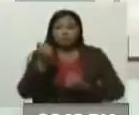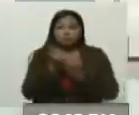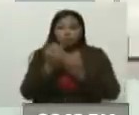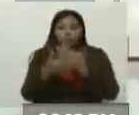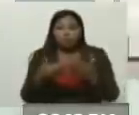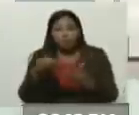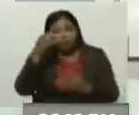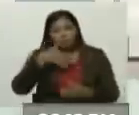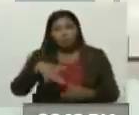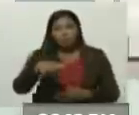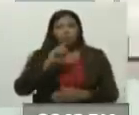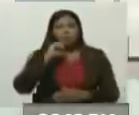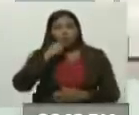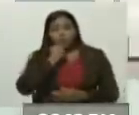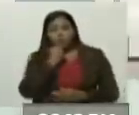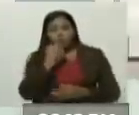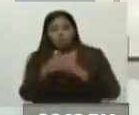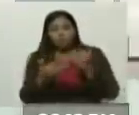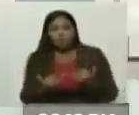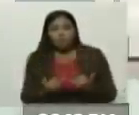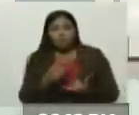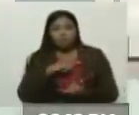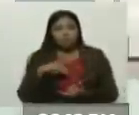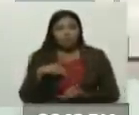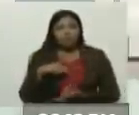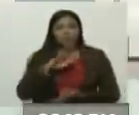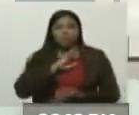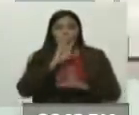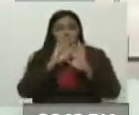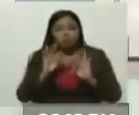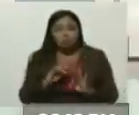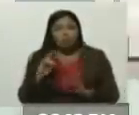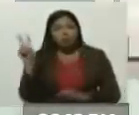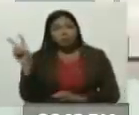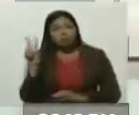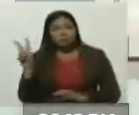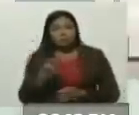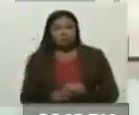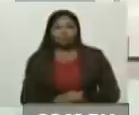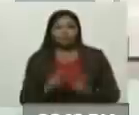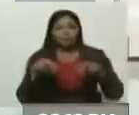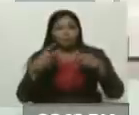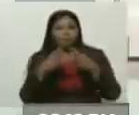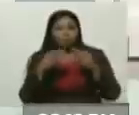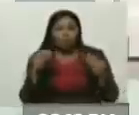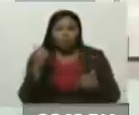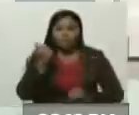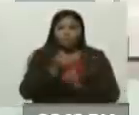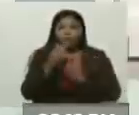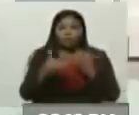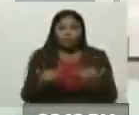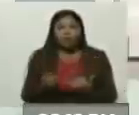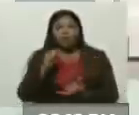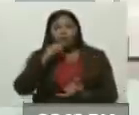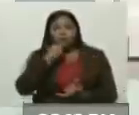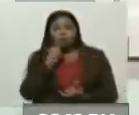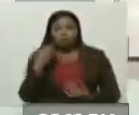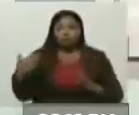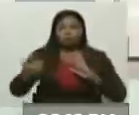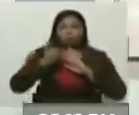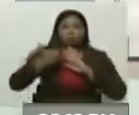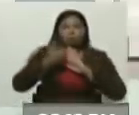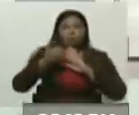del pueblo ruso, del gobierno ruso, hacia Venezuela, y por eso Venezuela ratifica todo su apoyo en estos momentos, donde Rusia se encuentra bajo este ataque